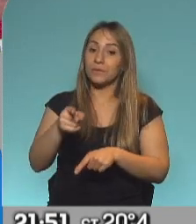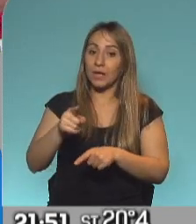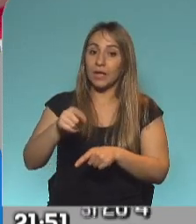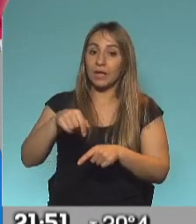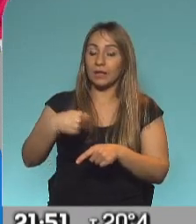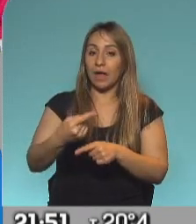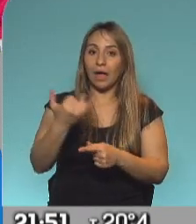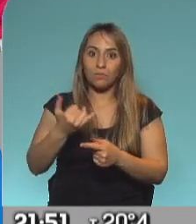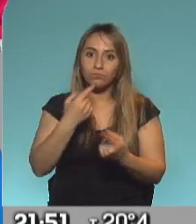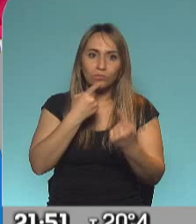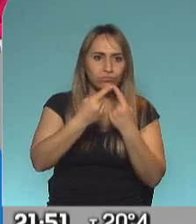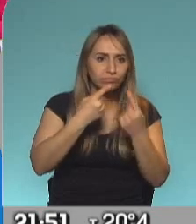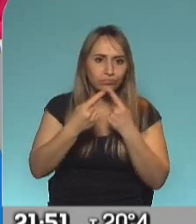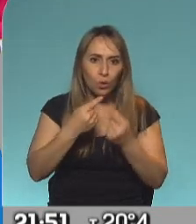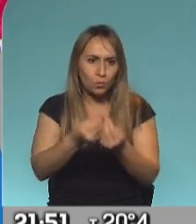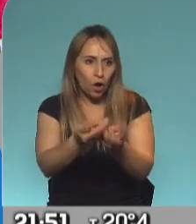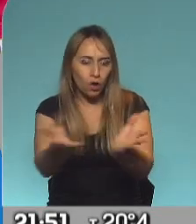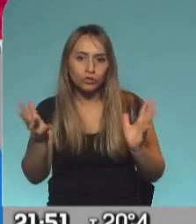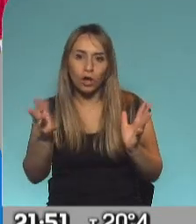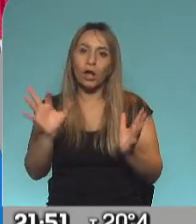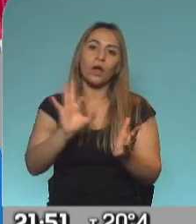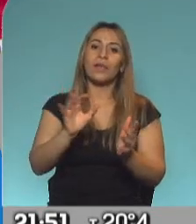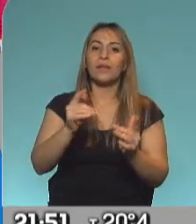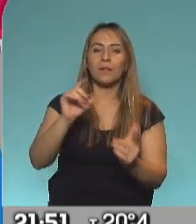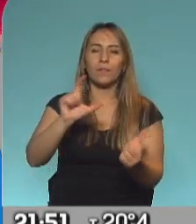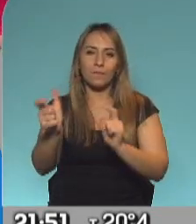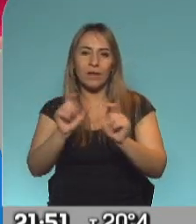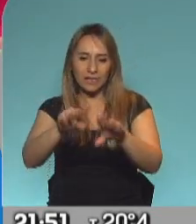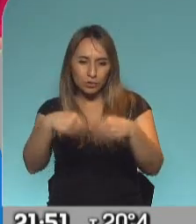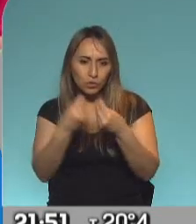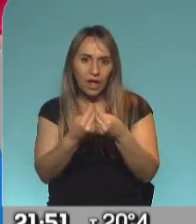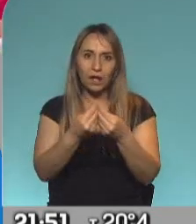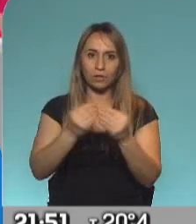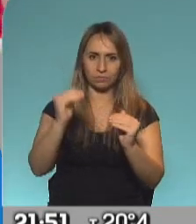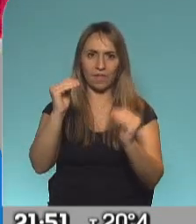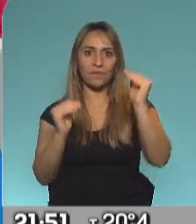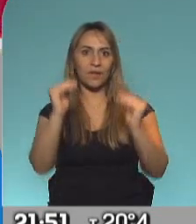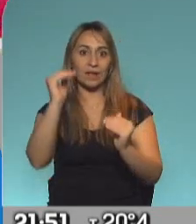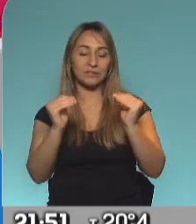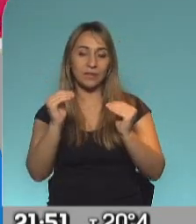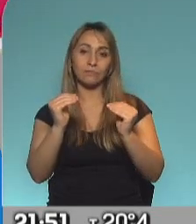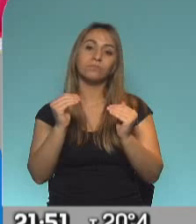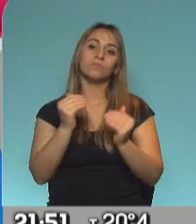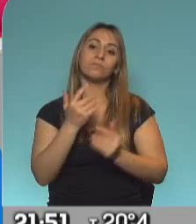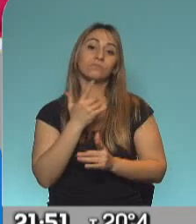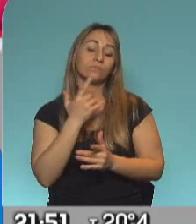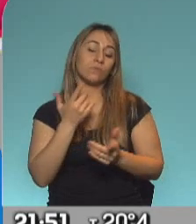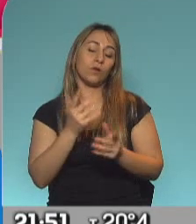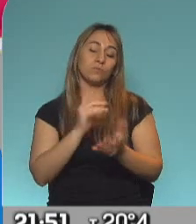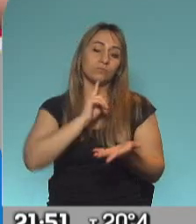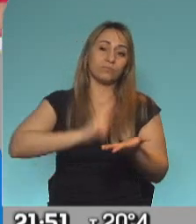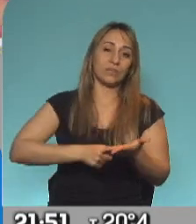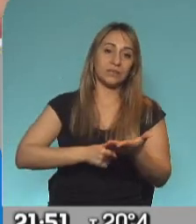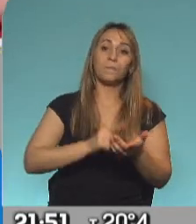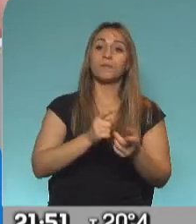participación y el grado de diferencia. La diferencia que haya en ese resultado marcará el avance o la capacidad de maniobra, de